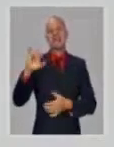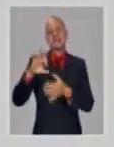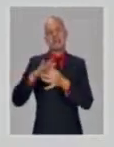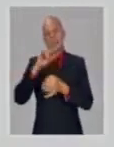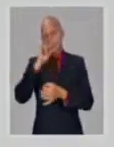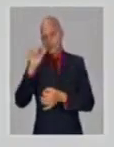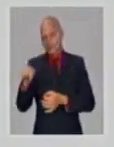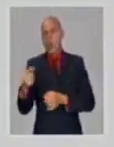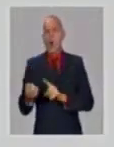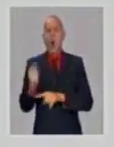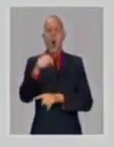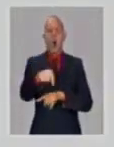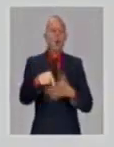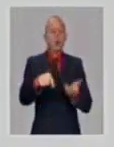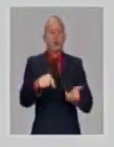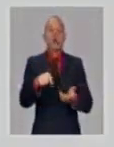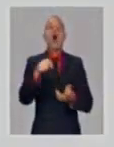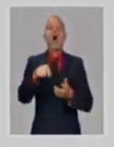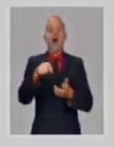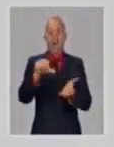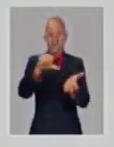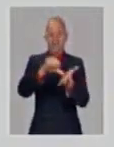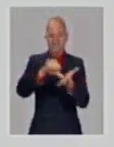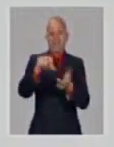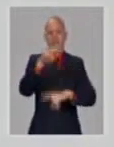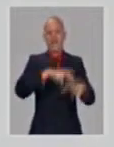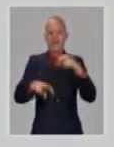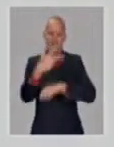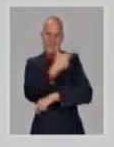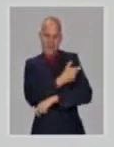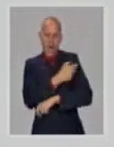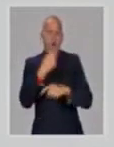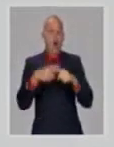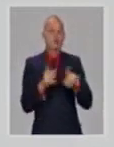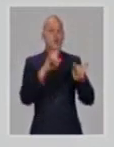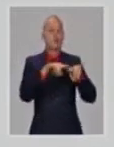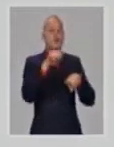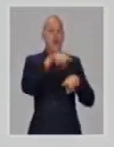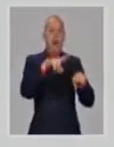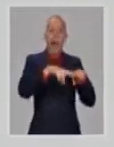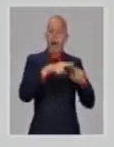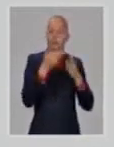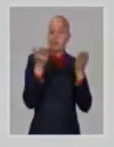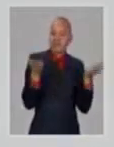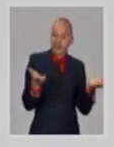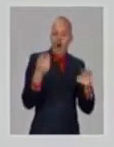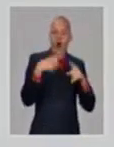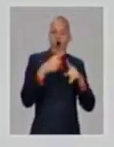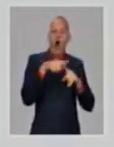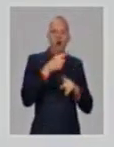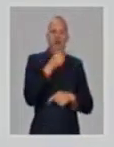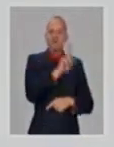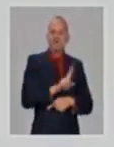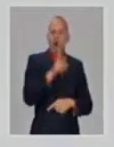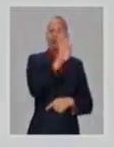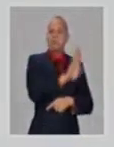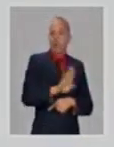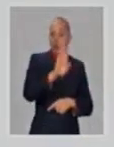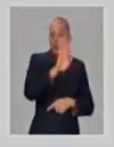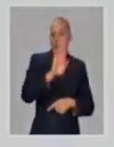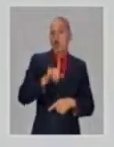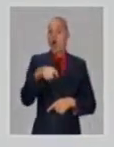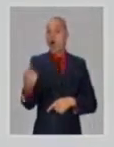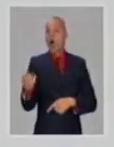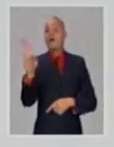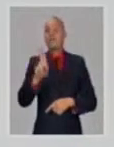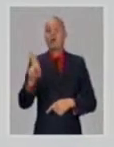ICIDA está el Instituto Finlay está la Universidad de La Habana la Facultad de Biología la Universidad de Matemáticas está